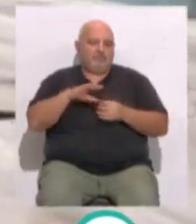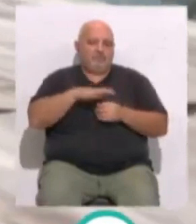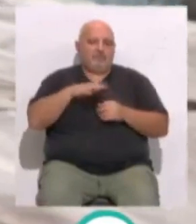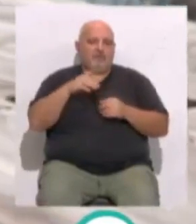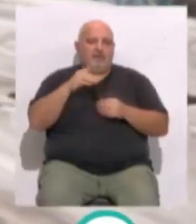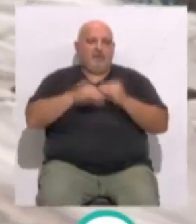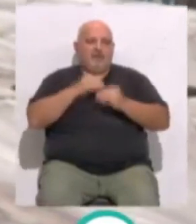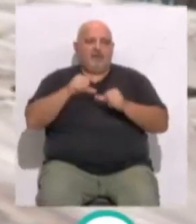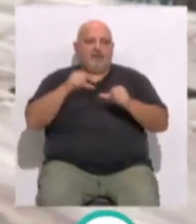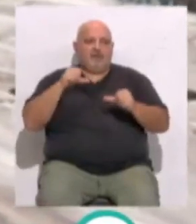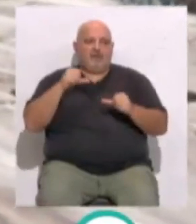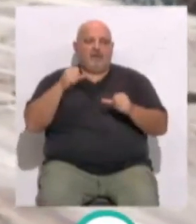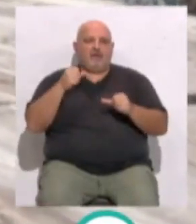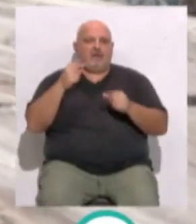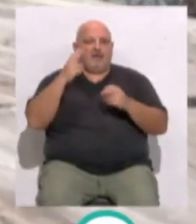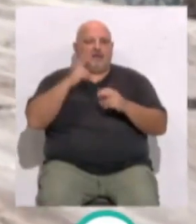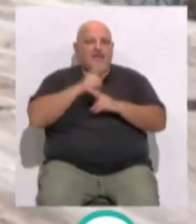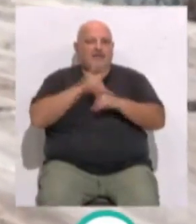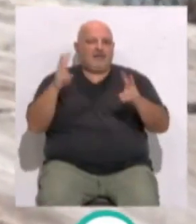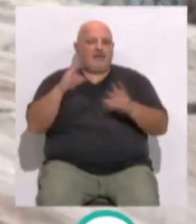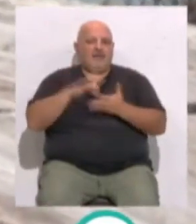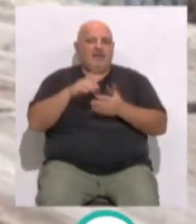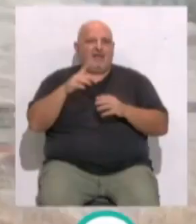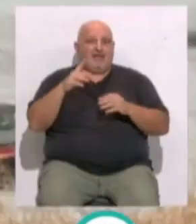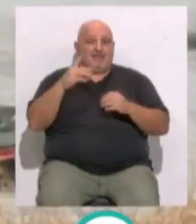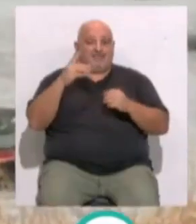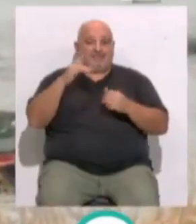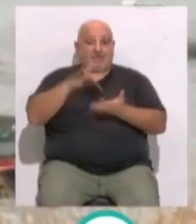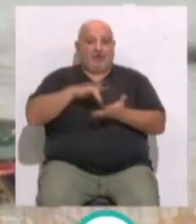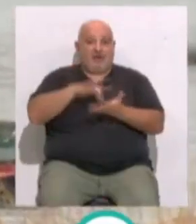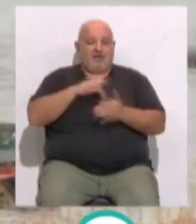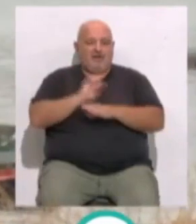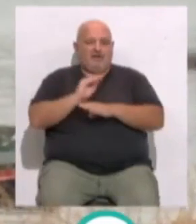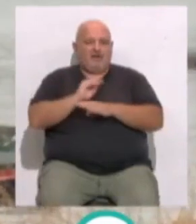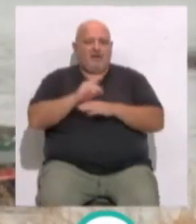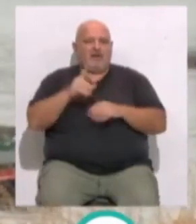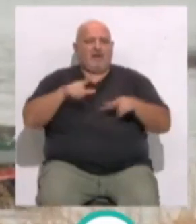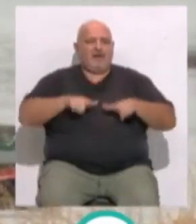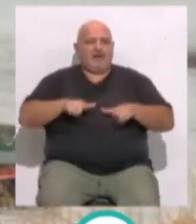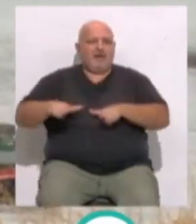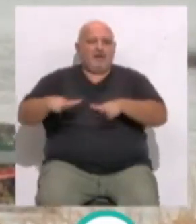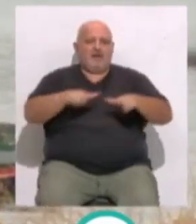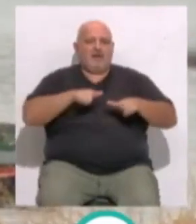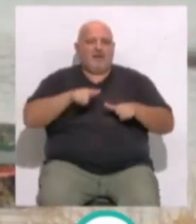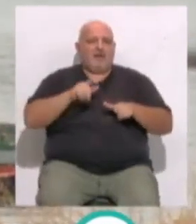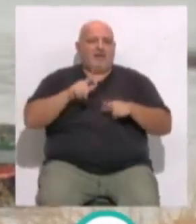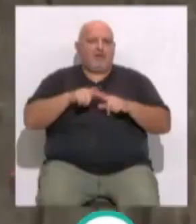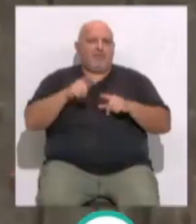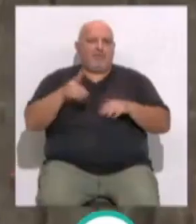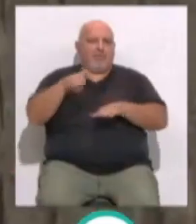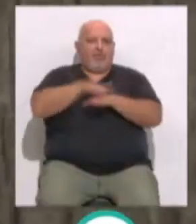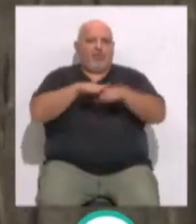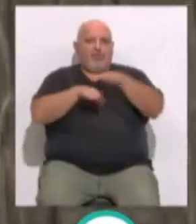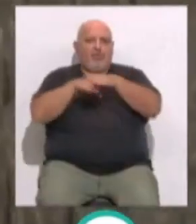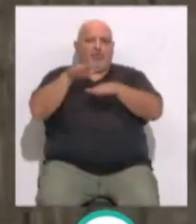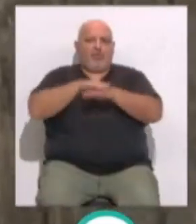De hecho, Natalia Álvarez ha recordado que durante estas actuaciones de mantenimiento urbano, los adoquines retirados permanecieron apilados